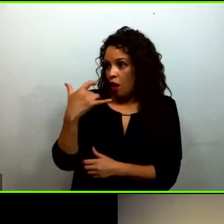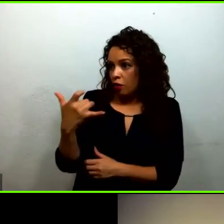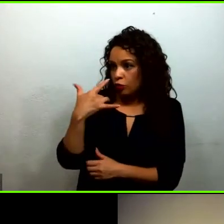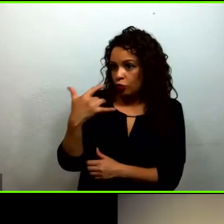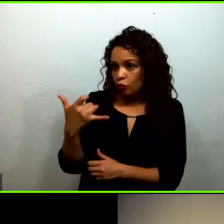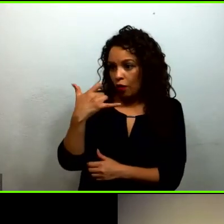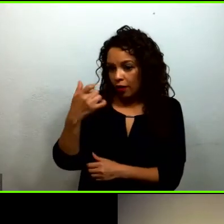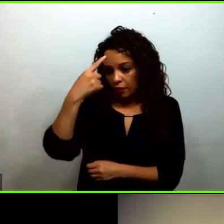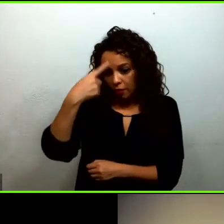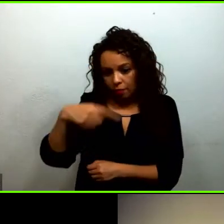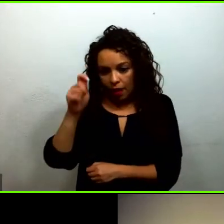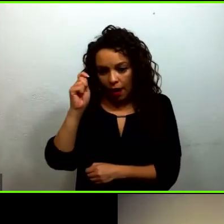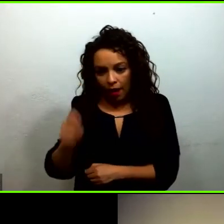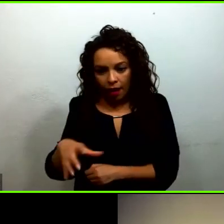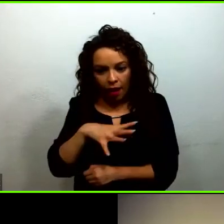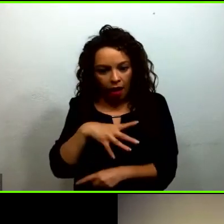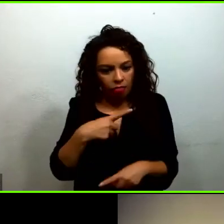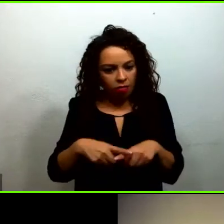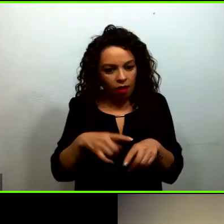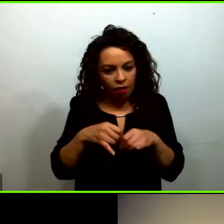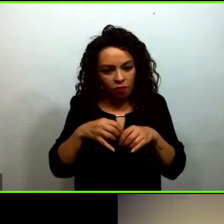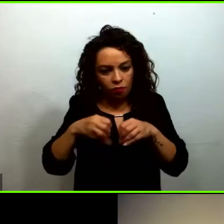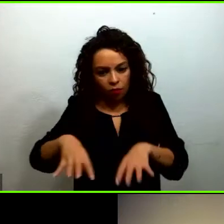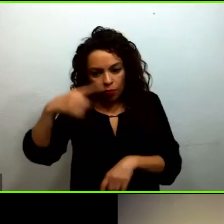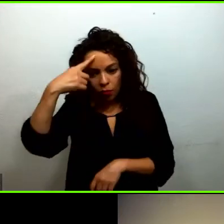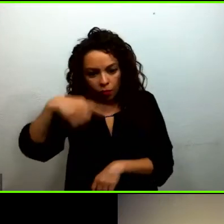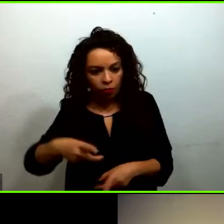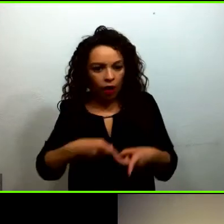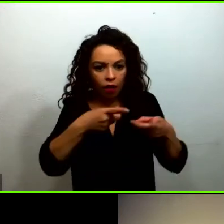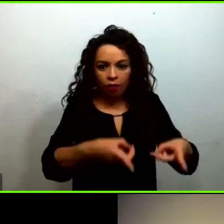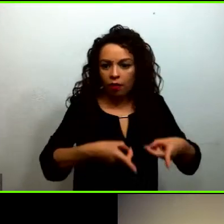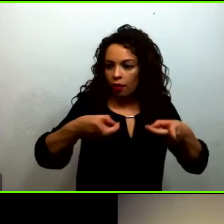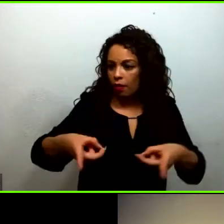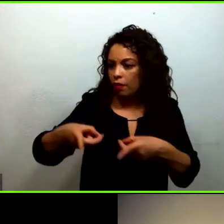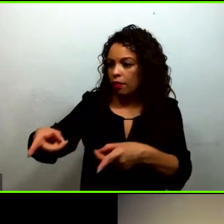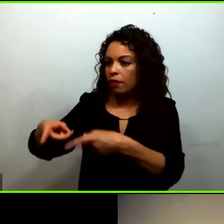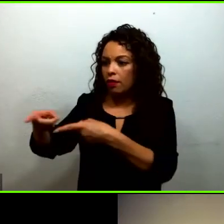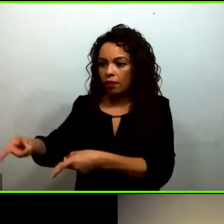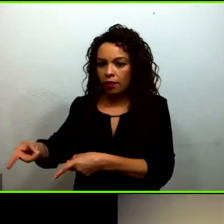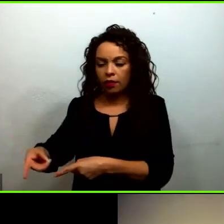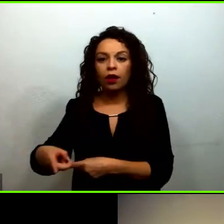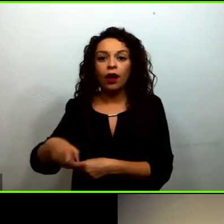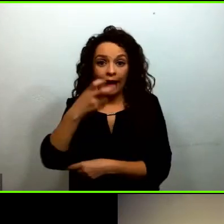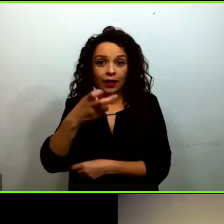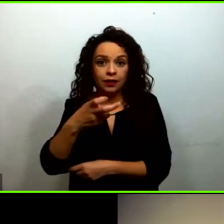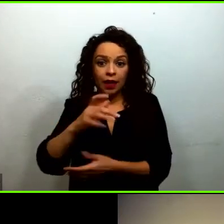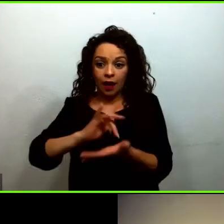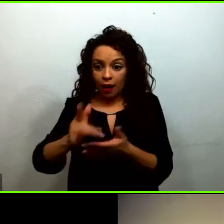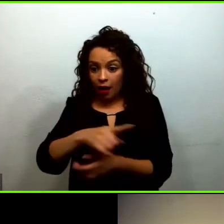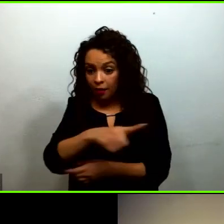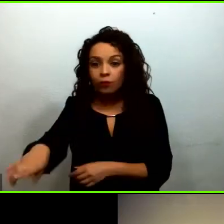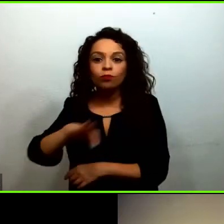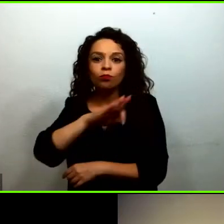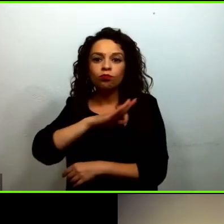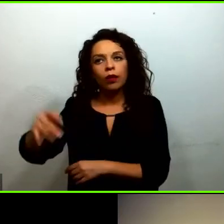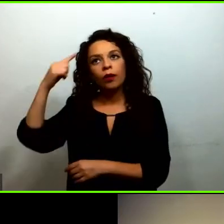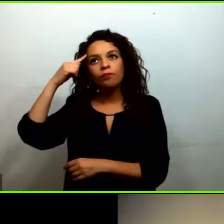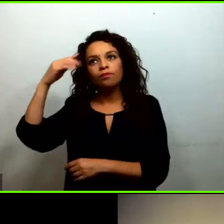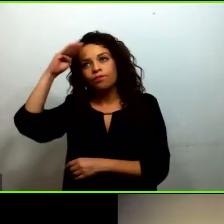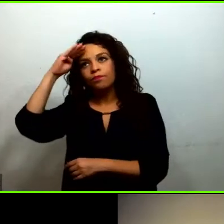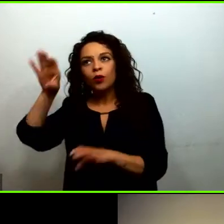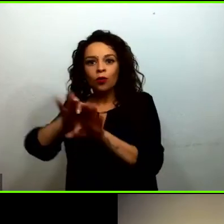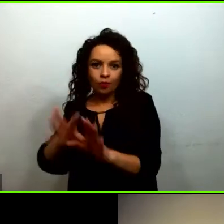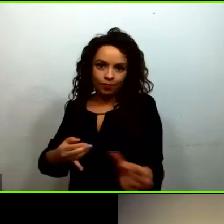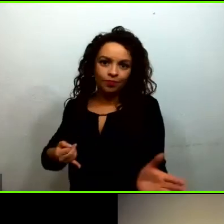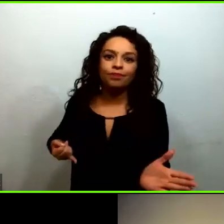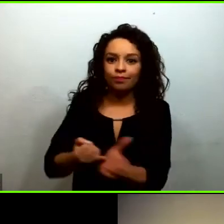información de aprendizajes para poder informar la toma de decisiones también me parece muy relevante